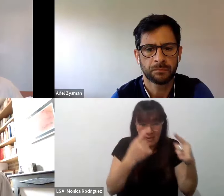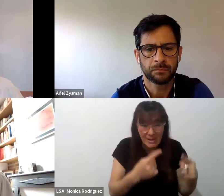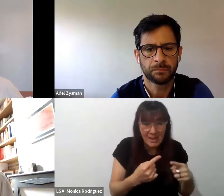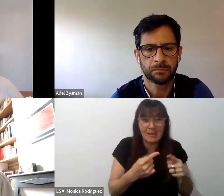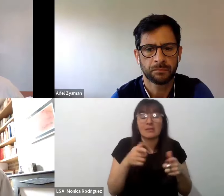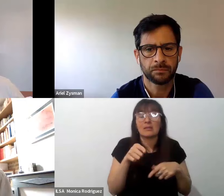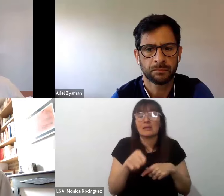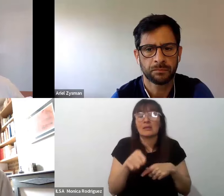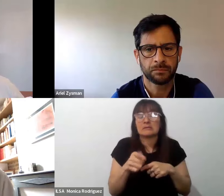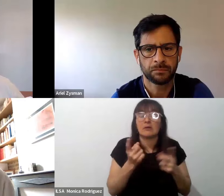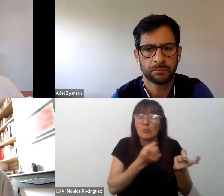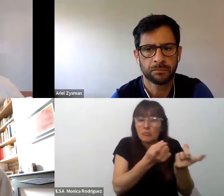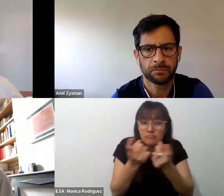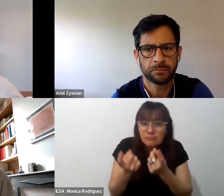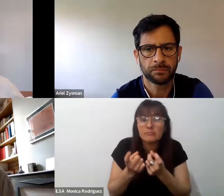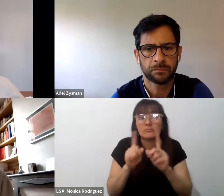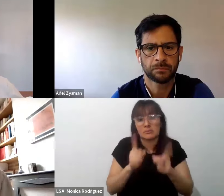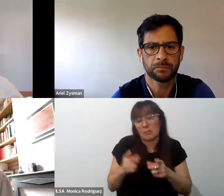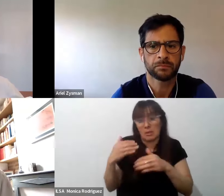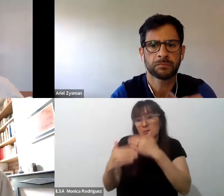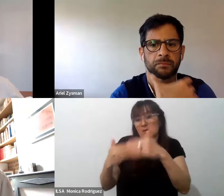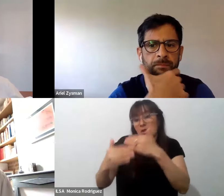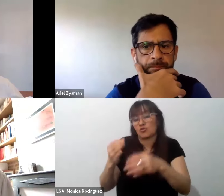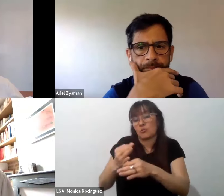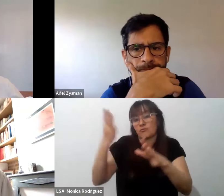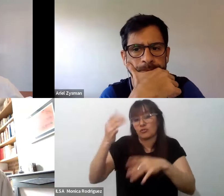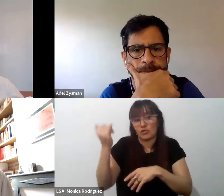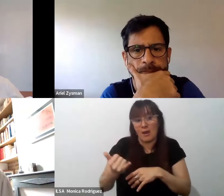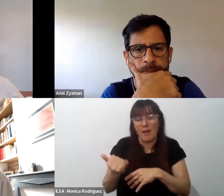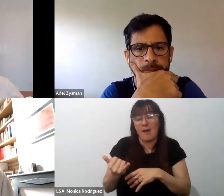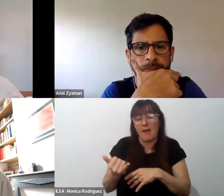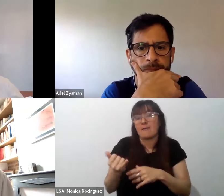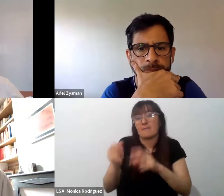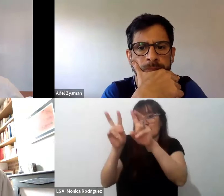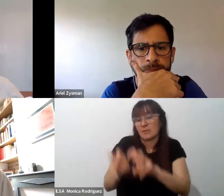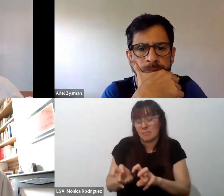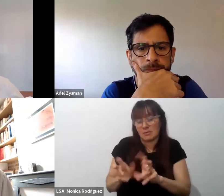diferentes saberes se juega su desarrollo profesional como investigador